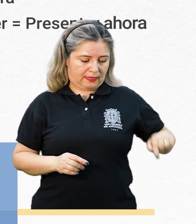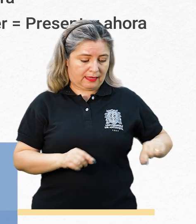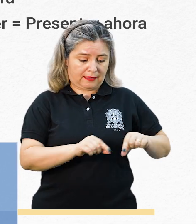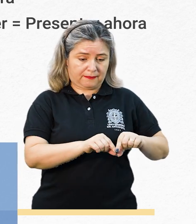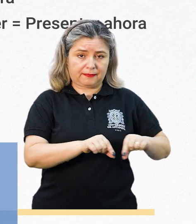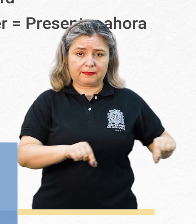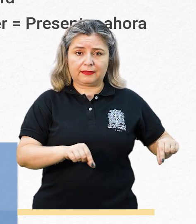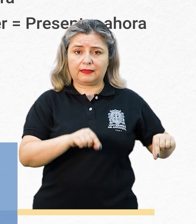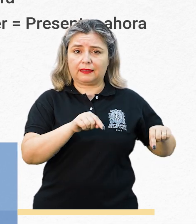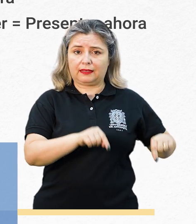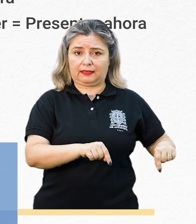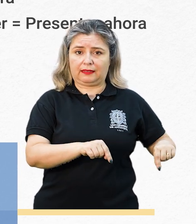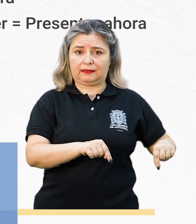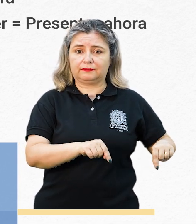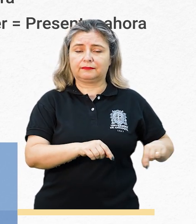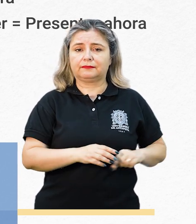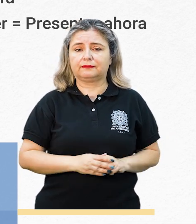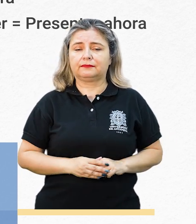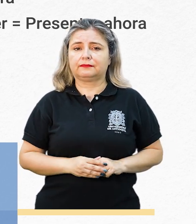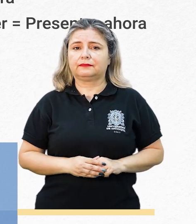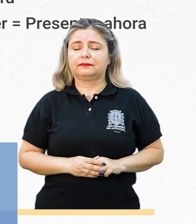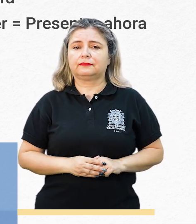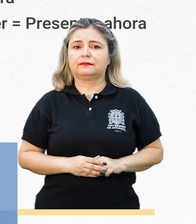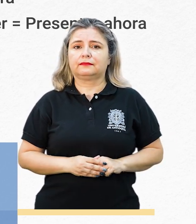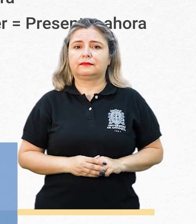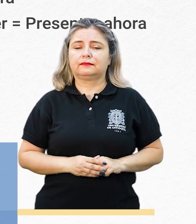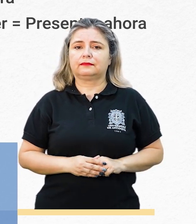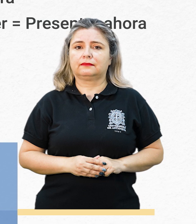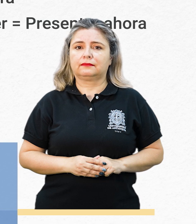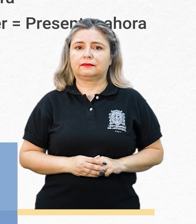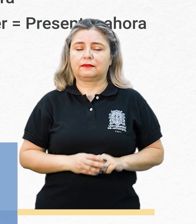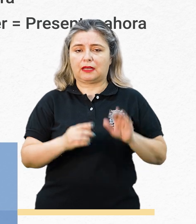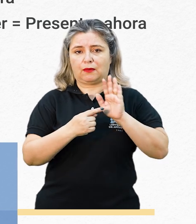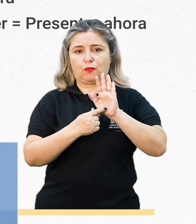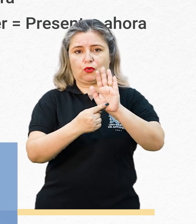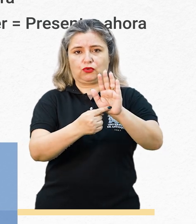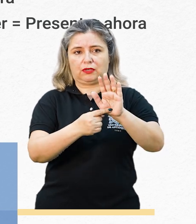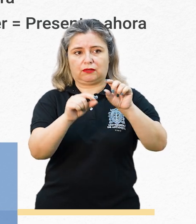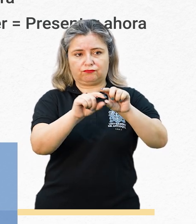en la función presentar ahora.